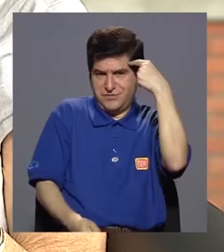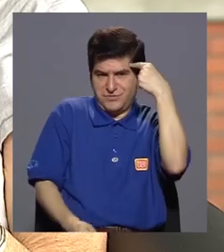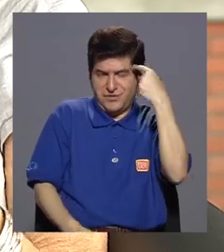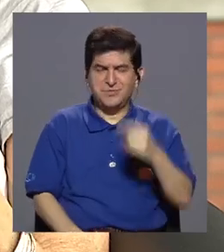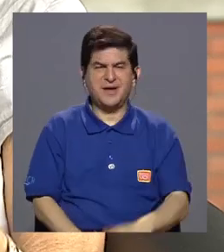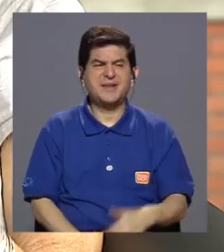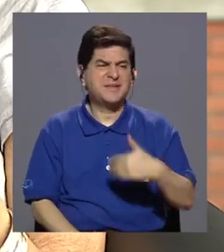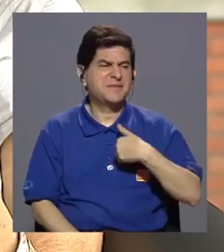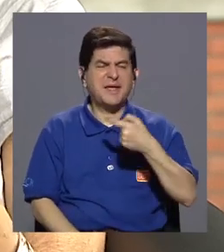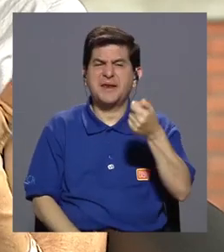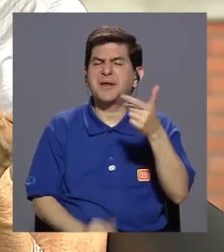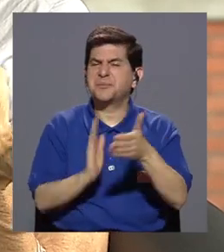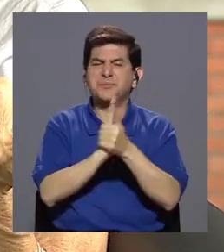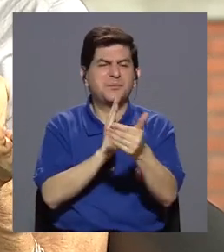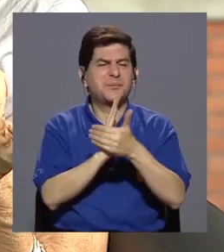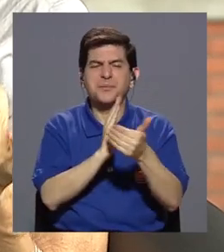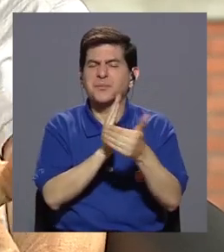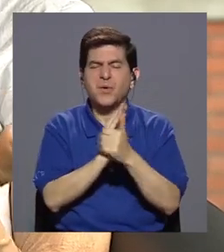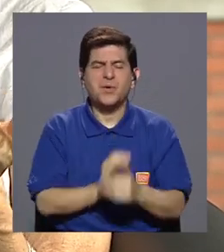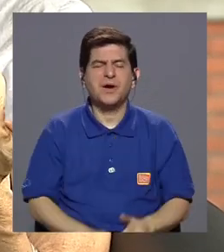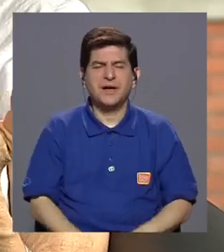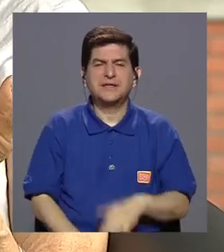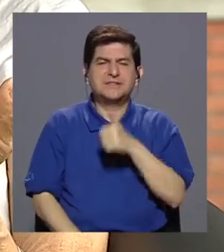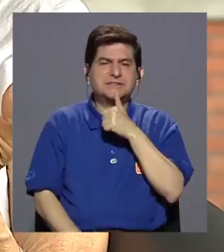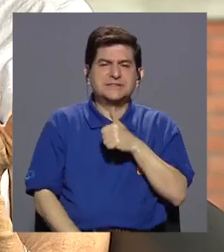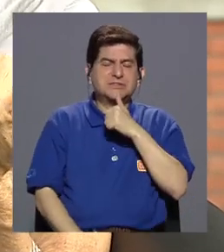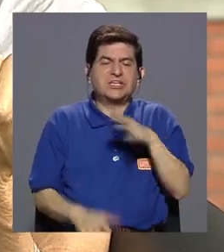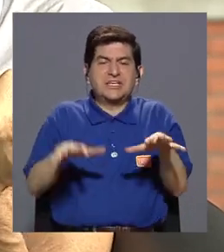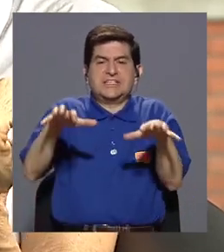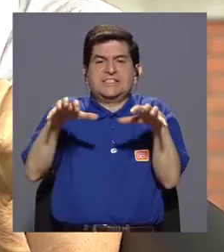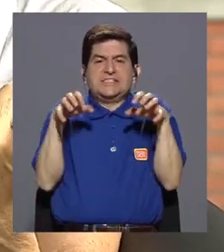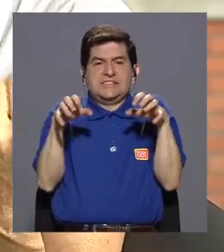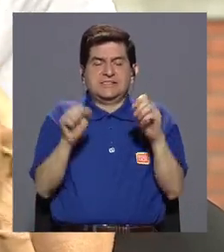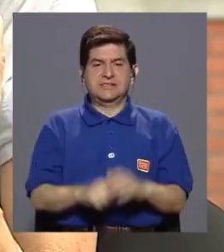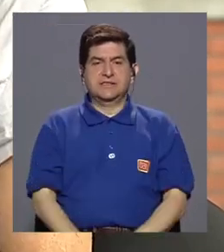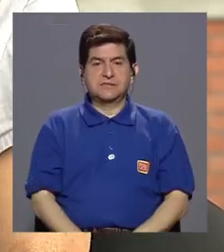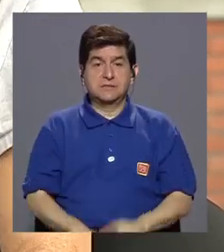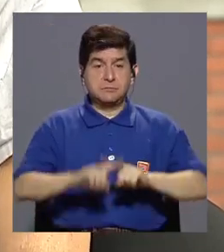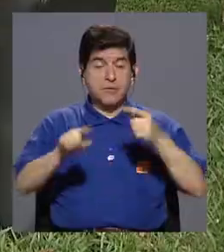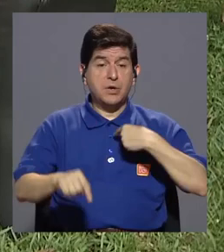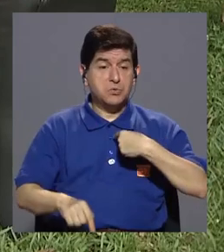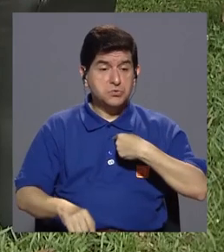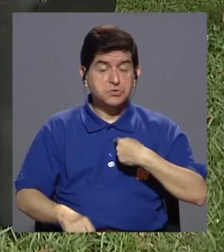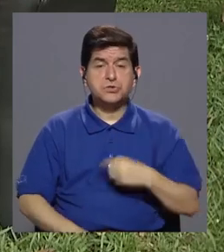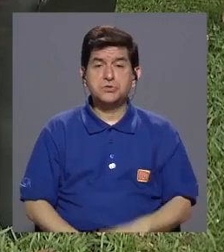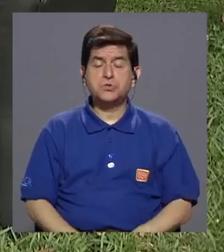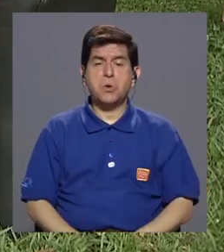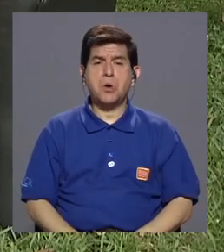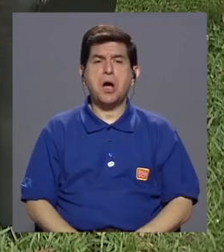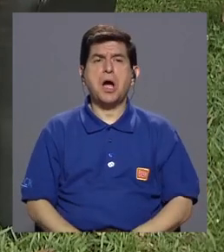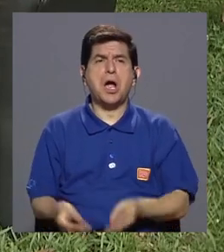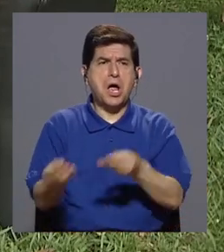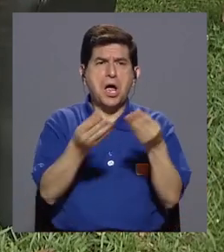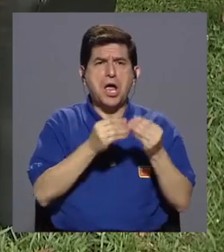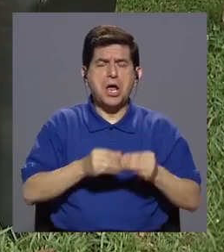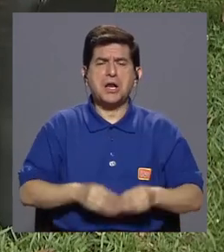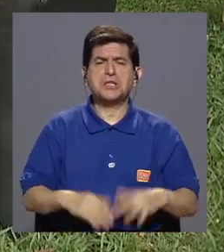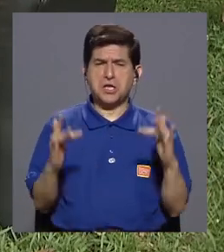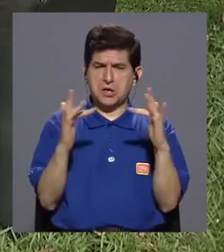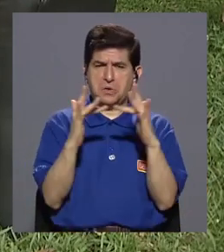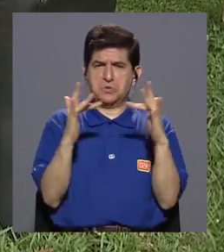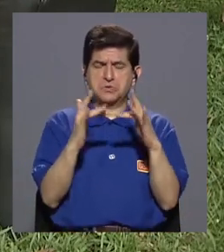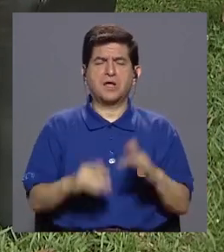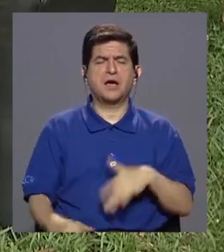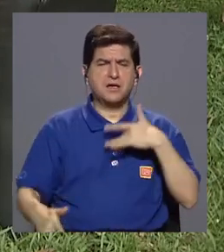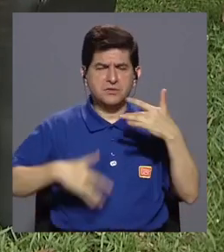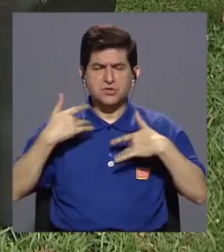muy poca capacidad de tolerar estrés. Si, en cambio, yo me siento plantada en la tierra, siento la energía que viene